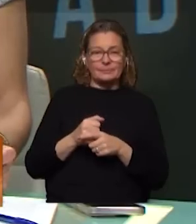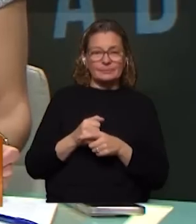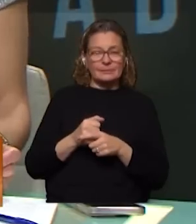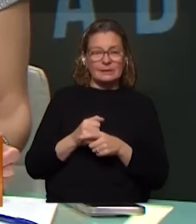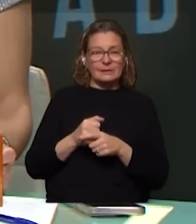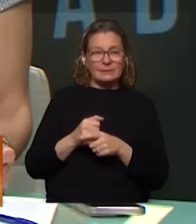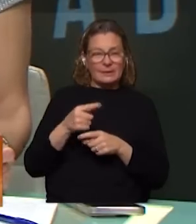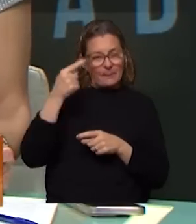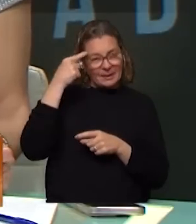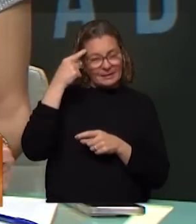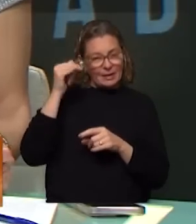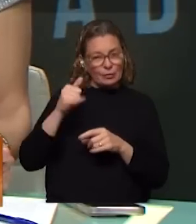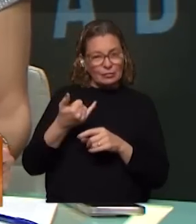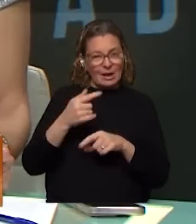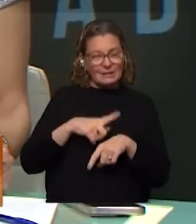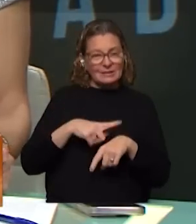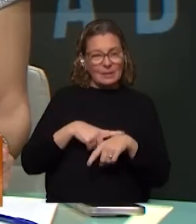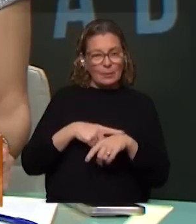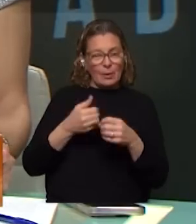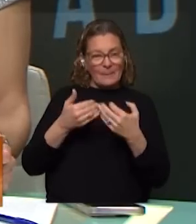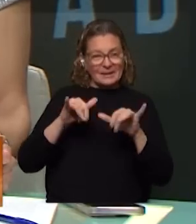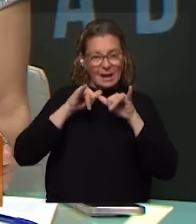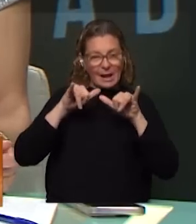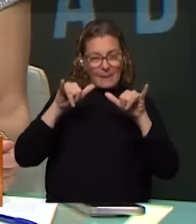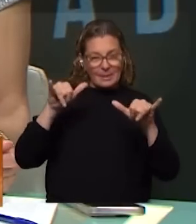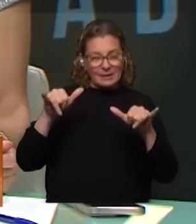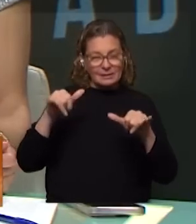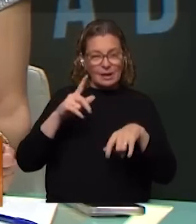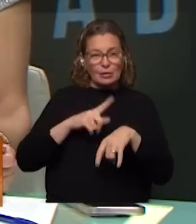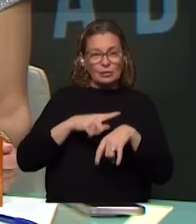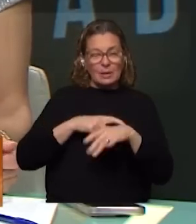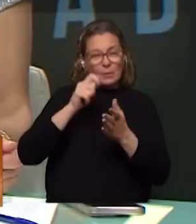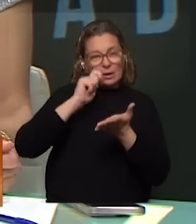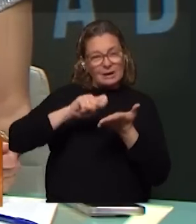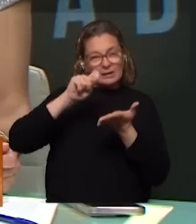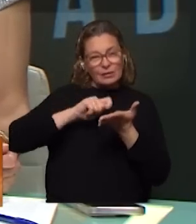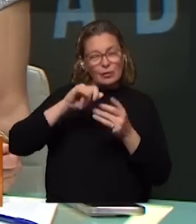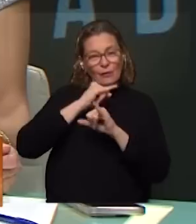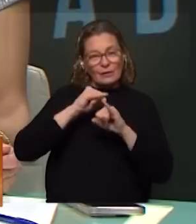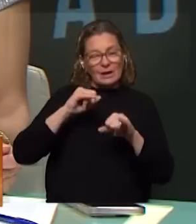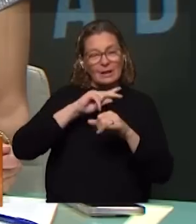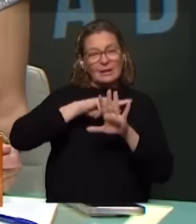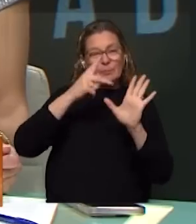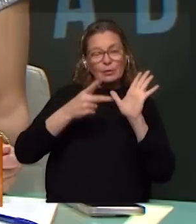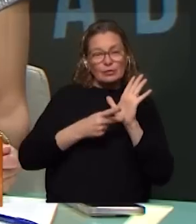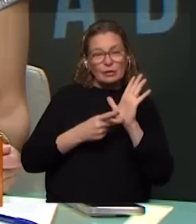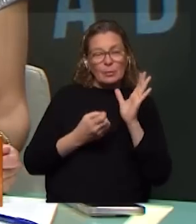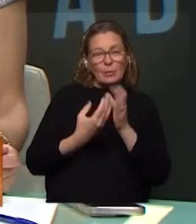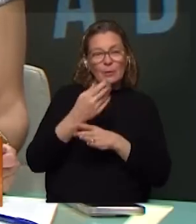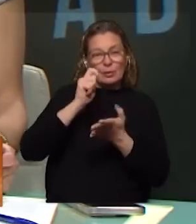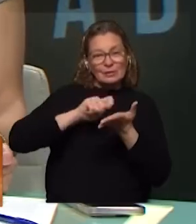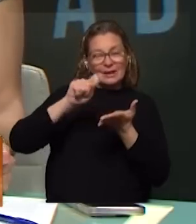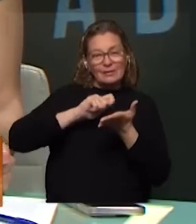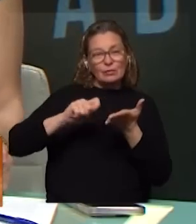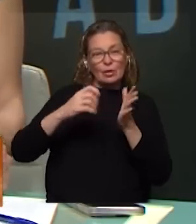¿tienen pensado ya los tiempos de iniciar la campaña? ¿los tiempos de la redacción final del proyecto para el nuevo texto de la